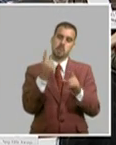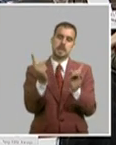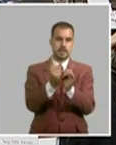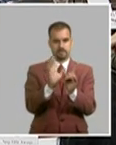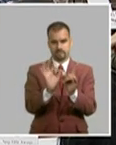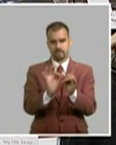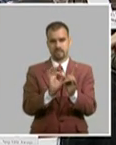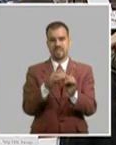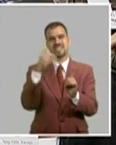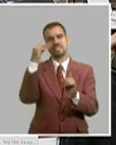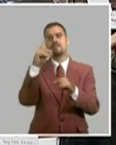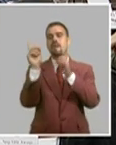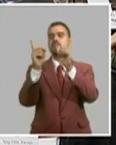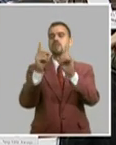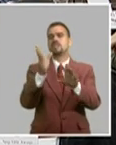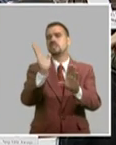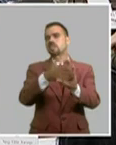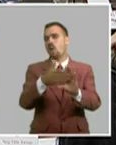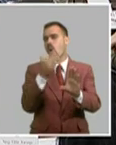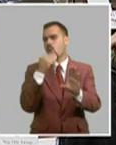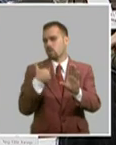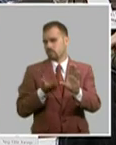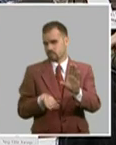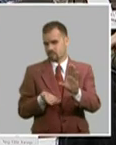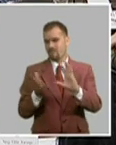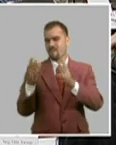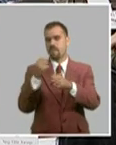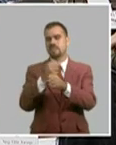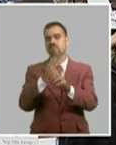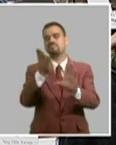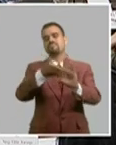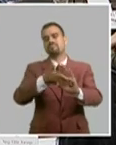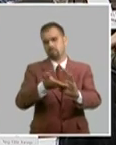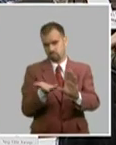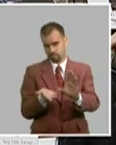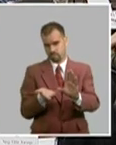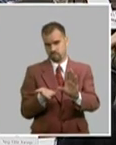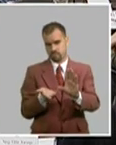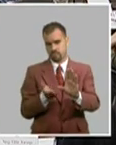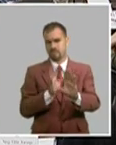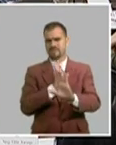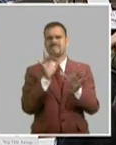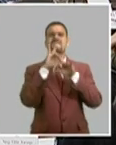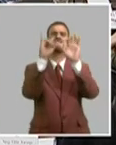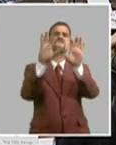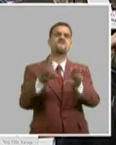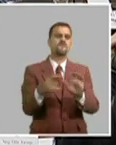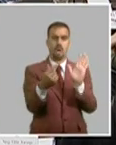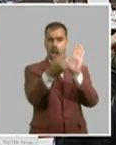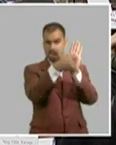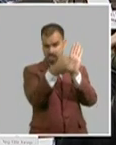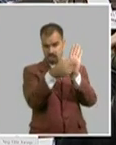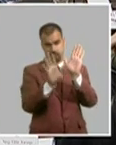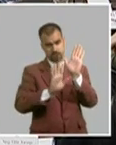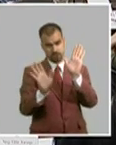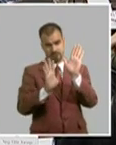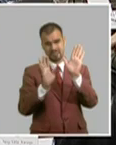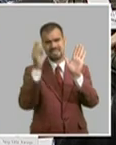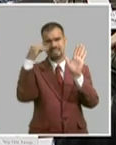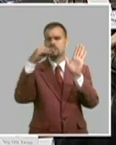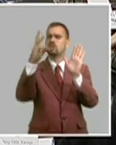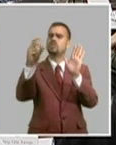sanciones. Política de sanciones que como bien se refleja en el informe, más allá de esos números,